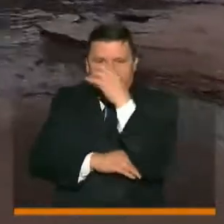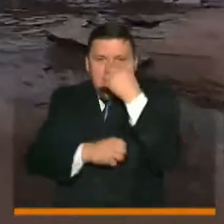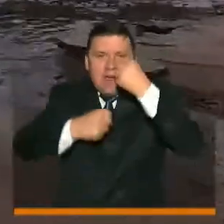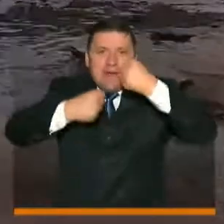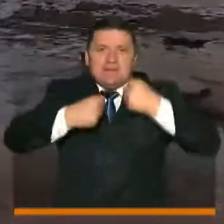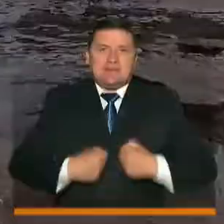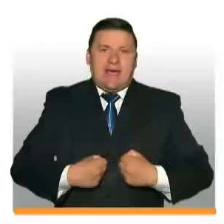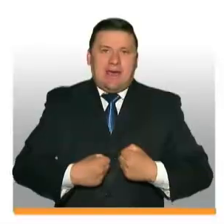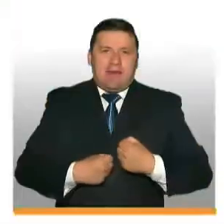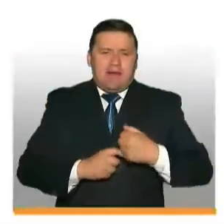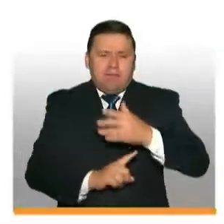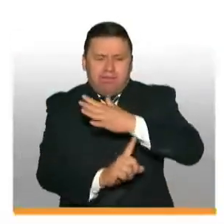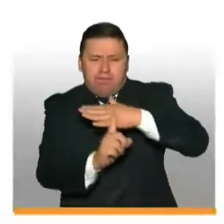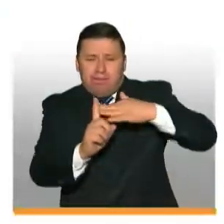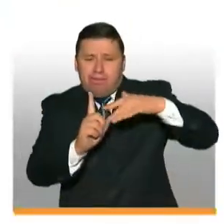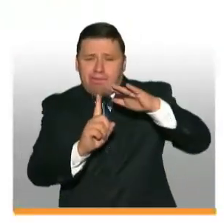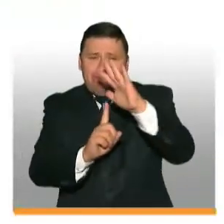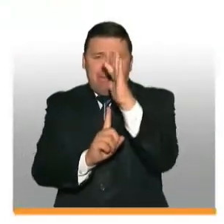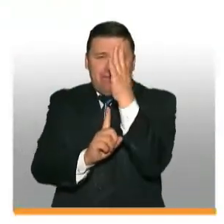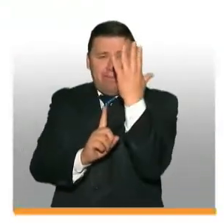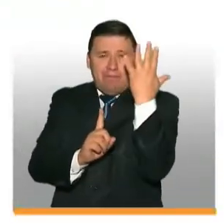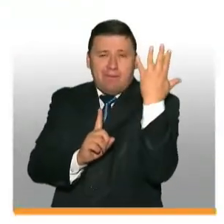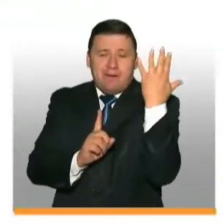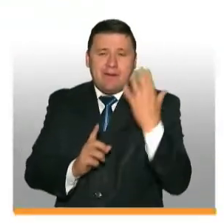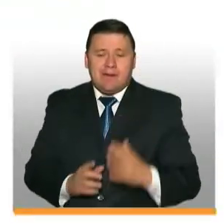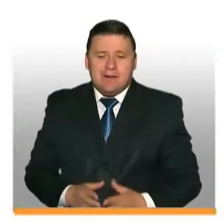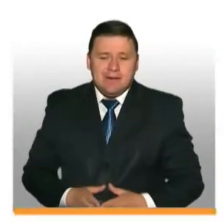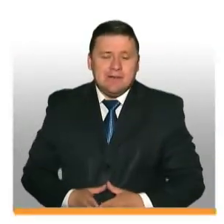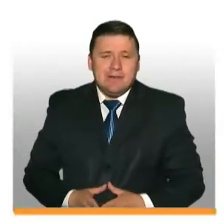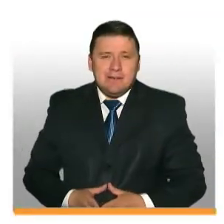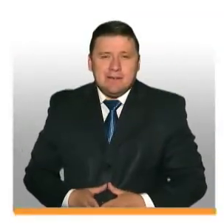biodiversidad. Paisajes alucinantes. Paisajes Gracias por ver